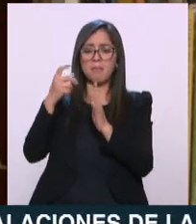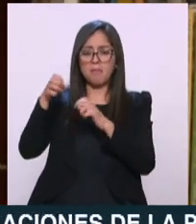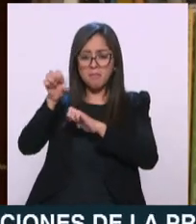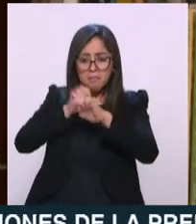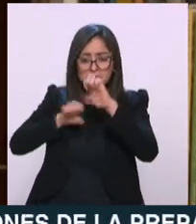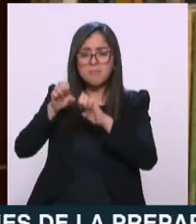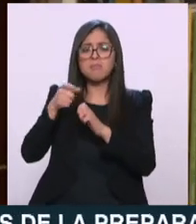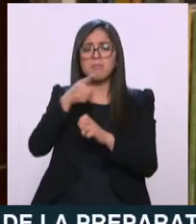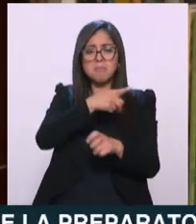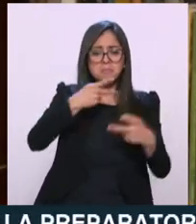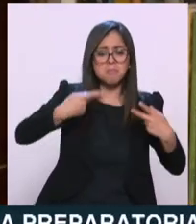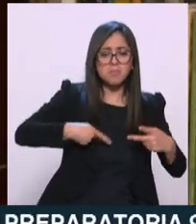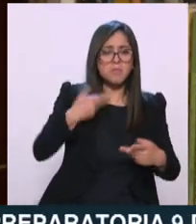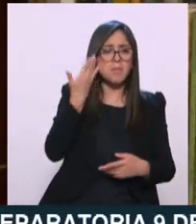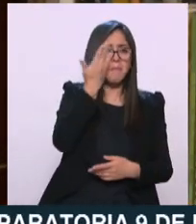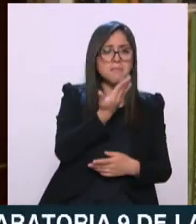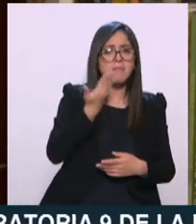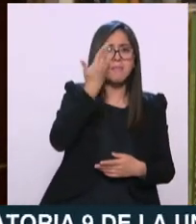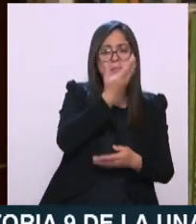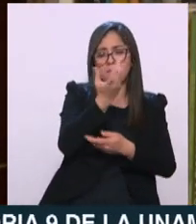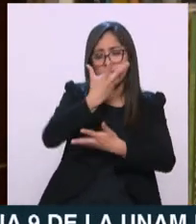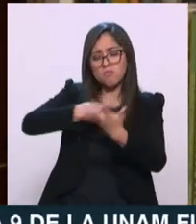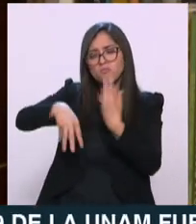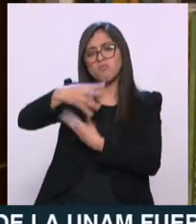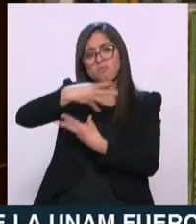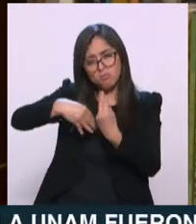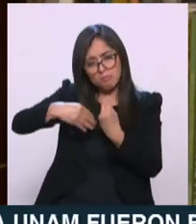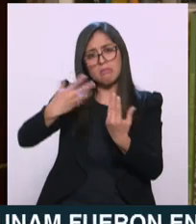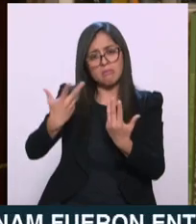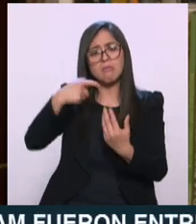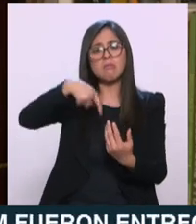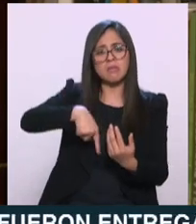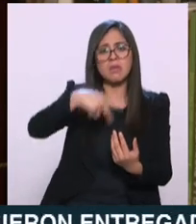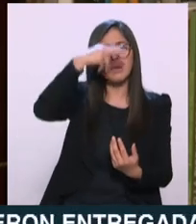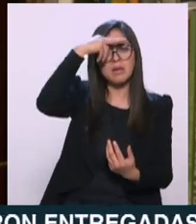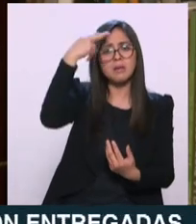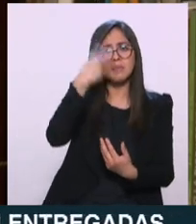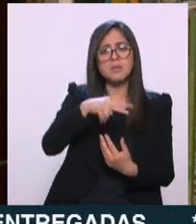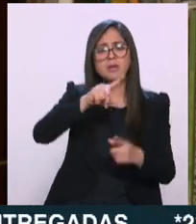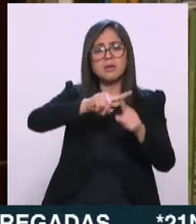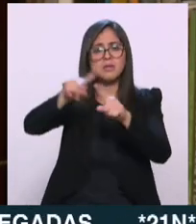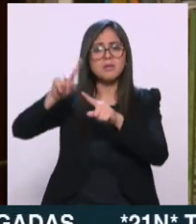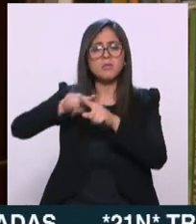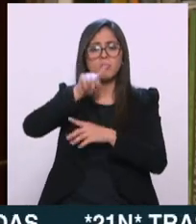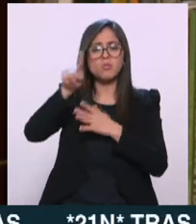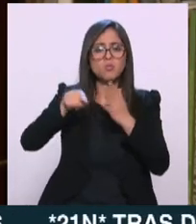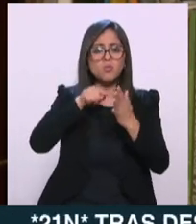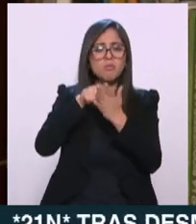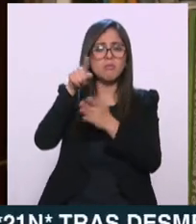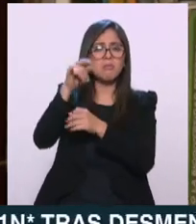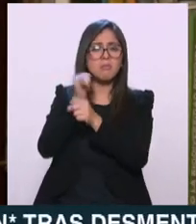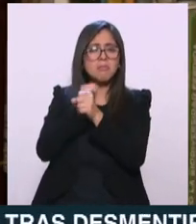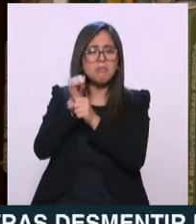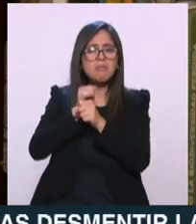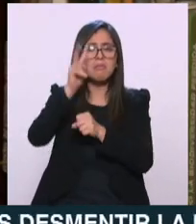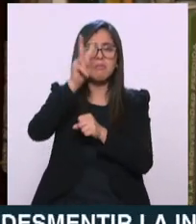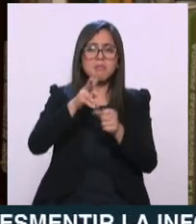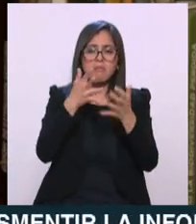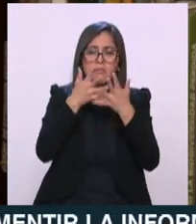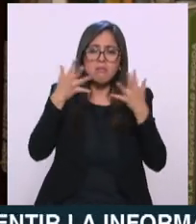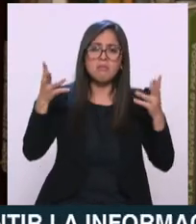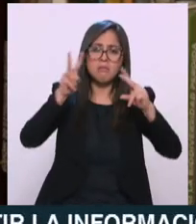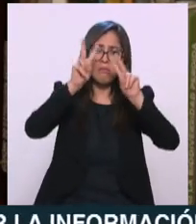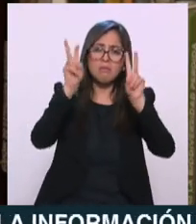que este gran talento que genera este país y a veces estos grandes centros públicos de investigación con grandes capacidades potenciales